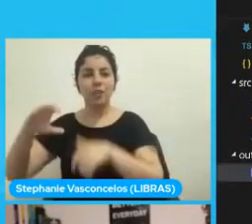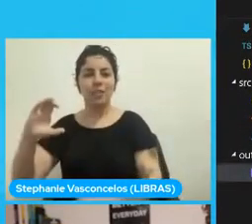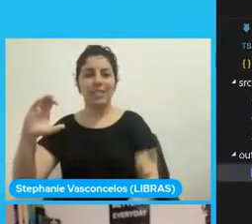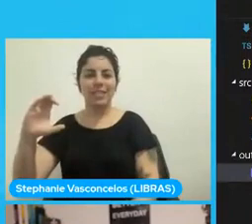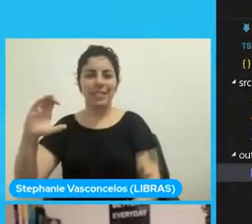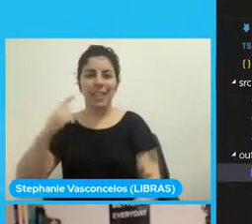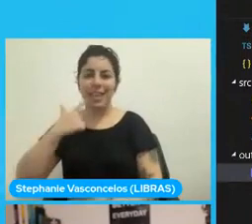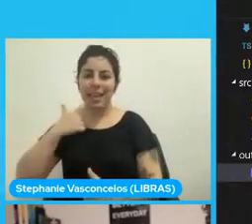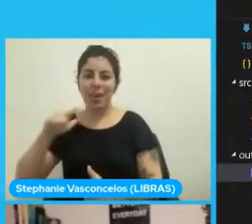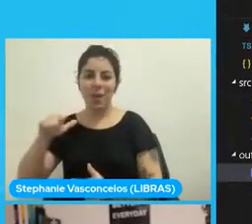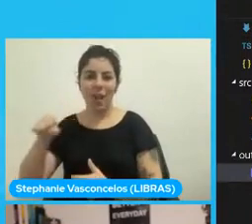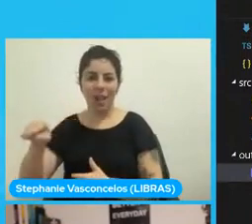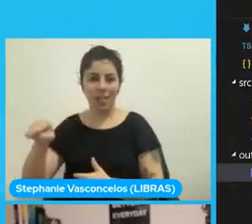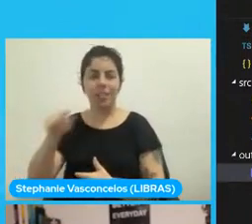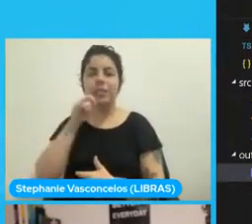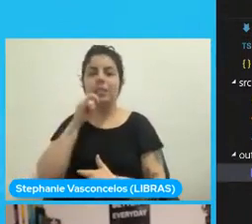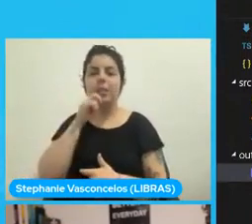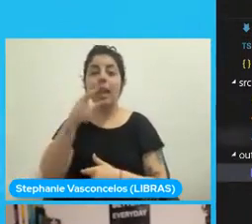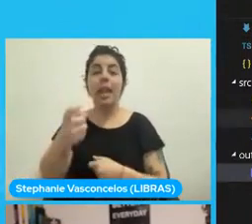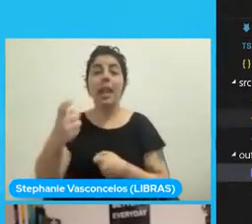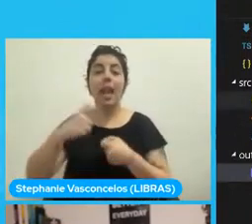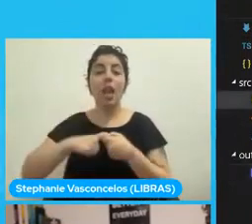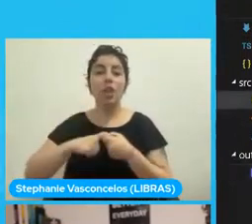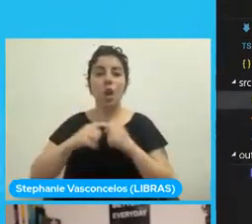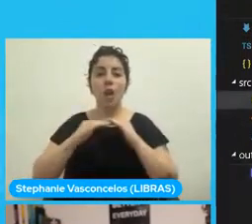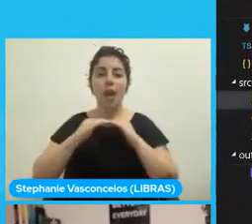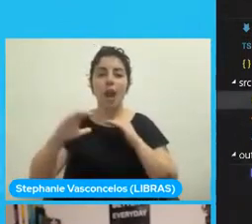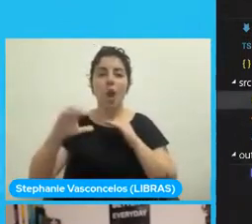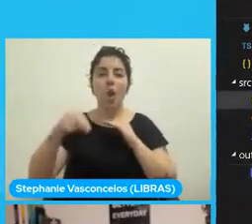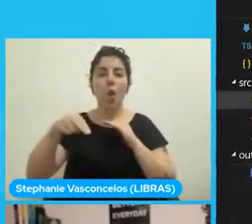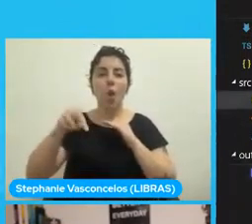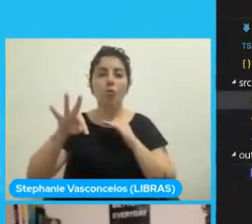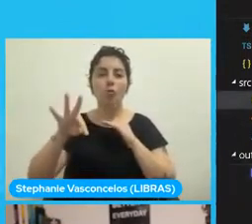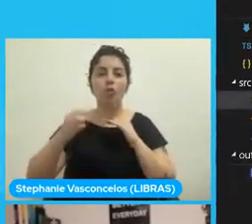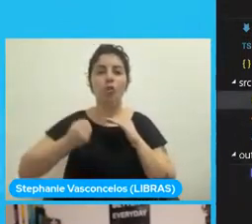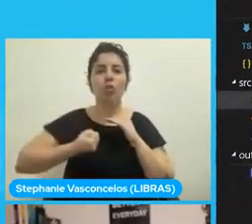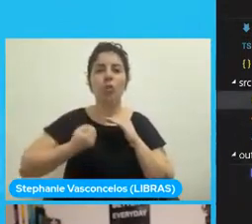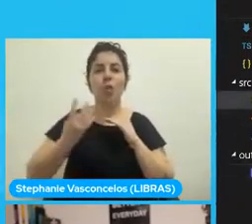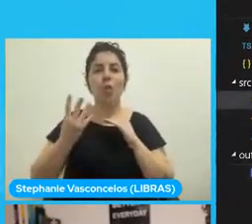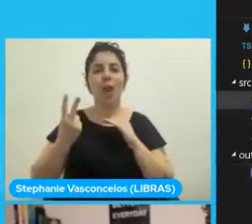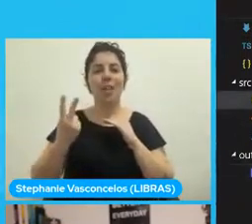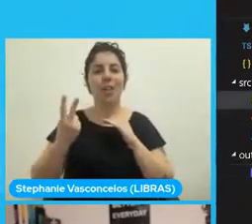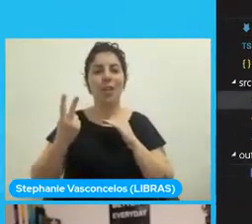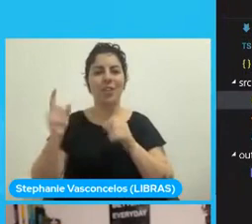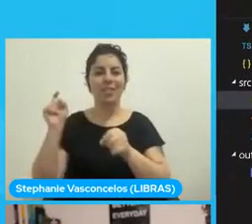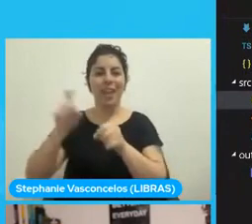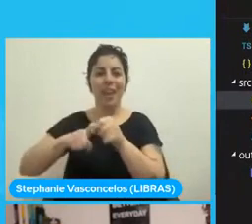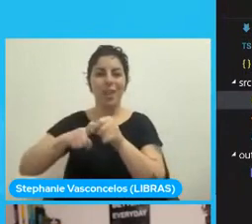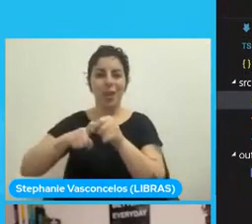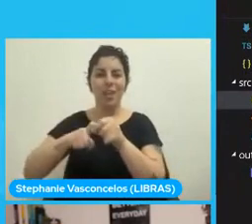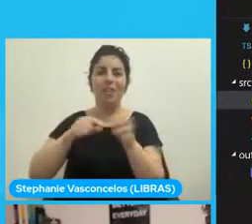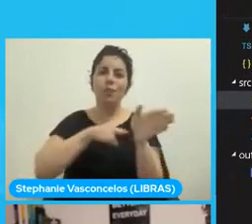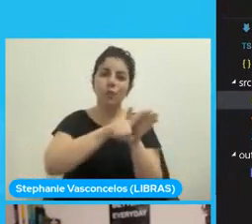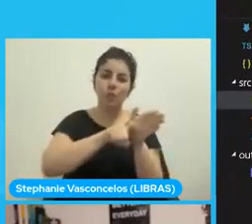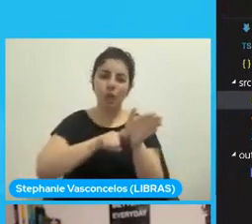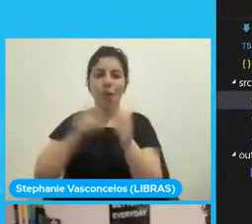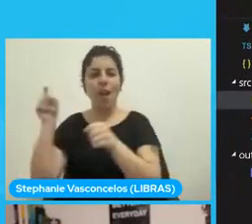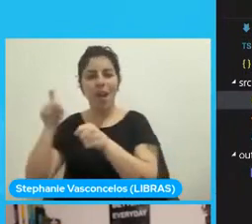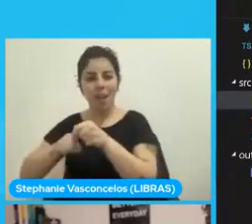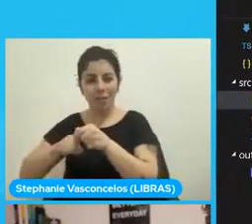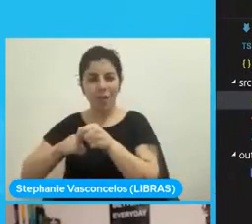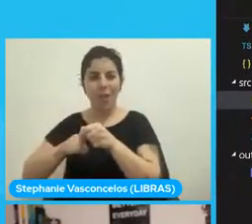retornando una constante 42, que es el mismo número que estamos retornando. Entonces, es muy